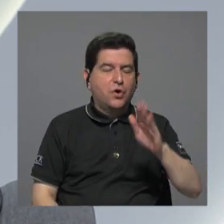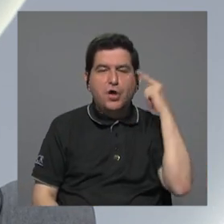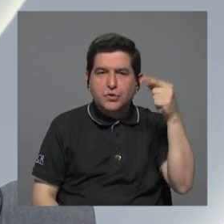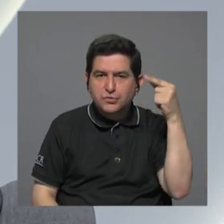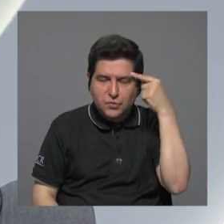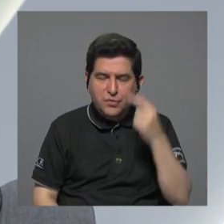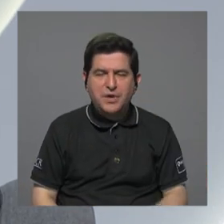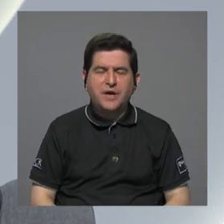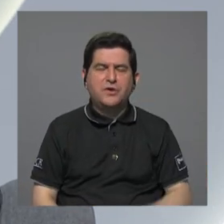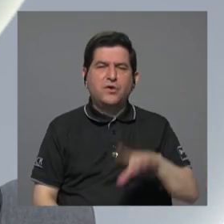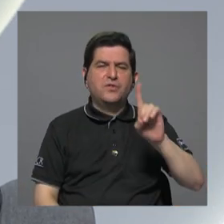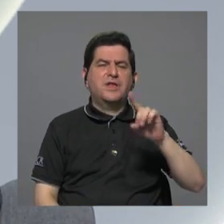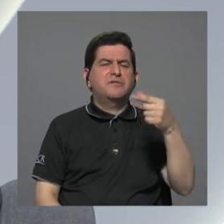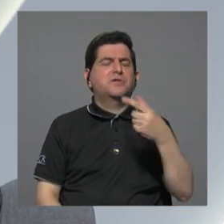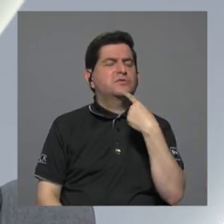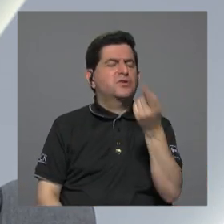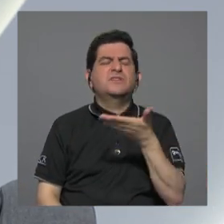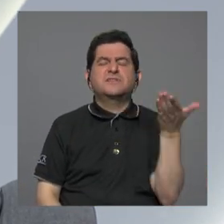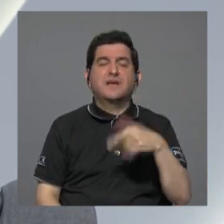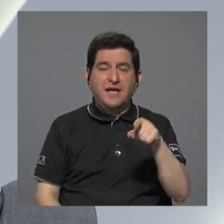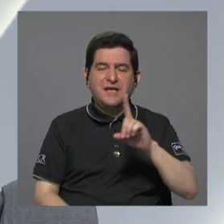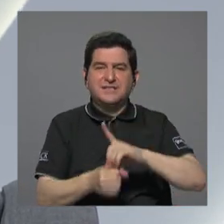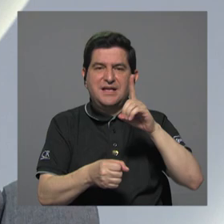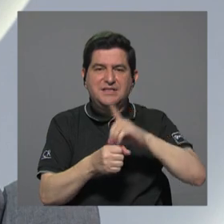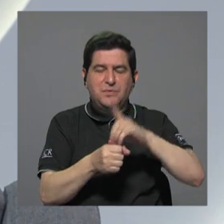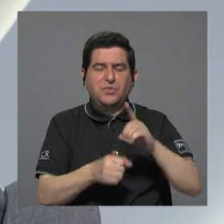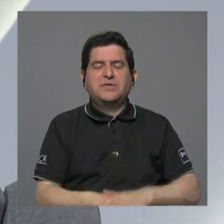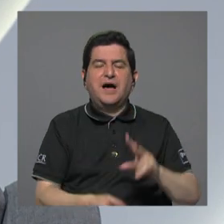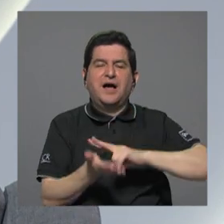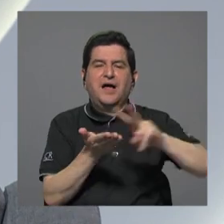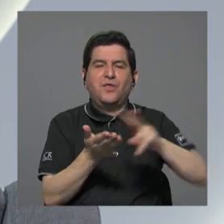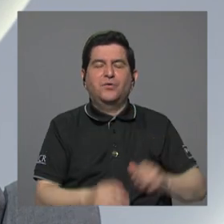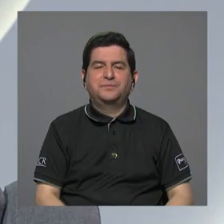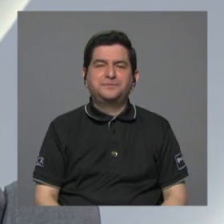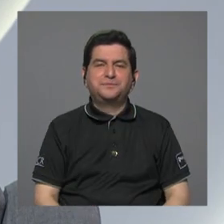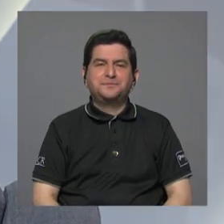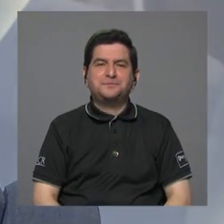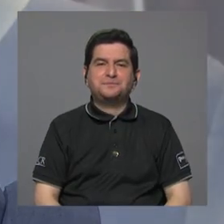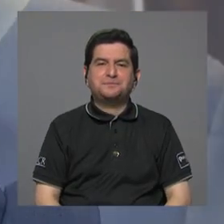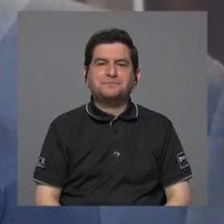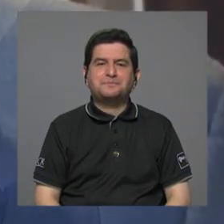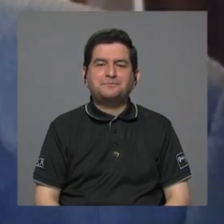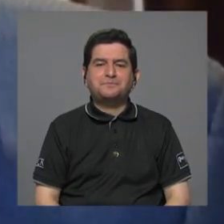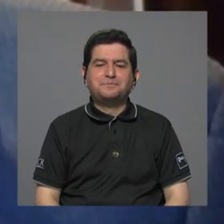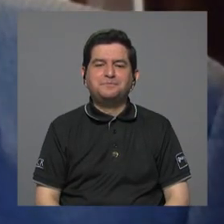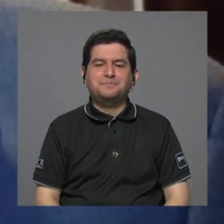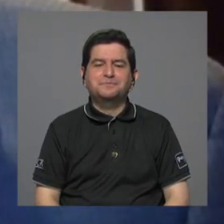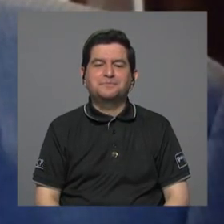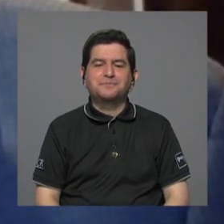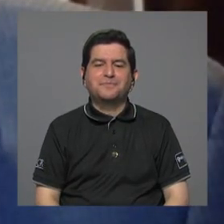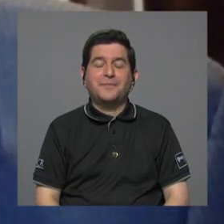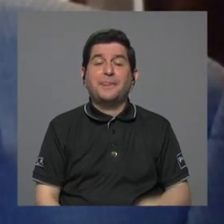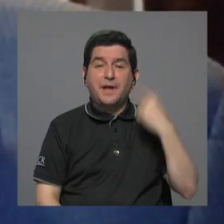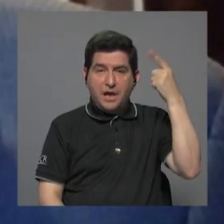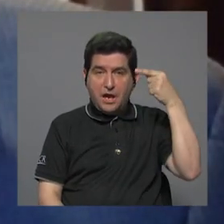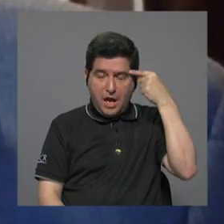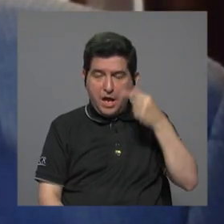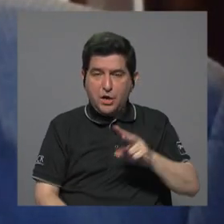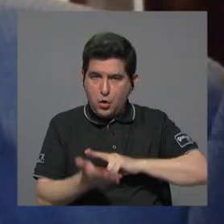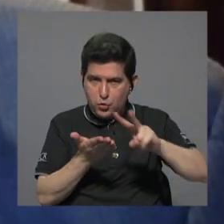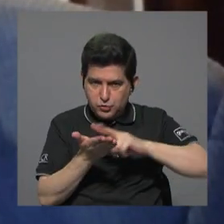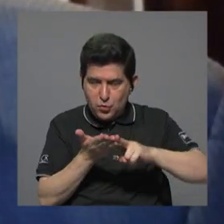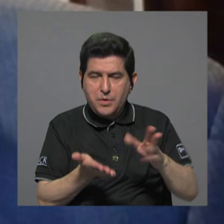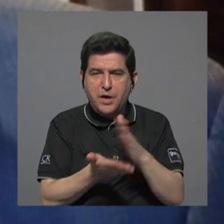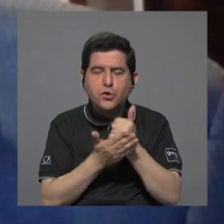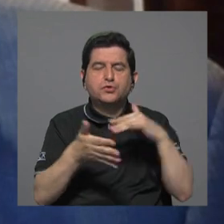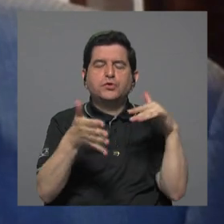Nacional que dice don David Gursón diputado del partido de Liberación sin duda alguna en duda alguna adelante don David los gobiernos de Liberación se hicieron